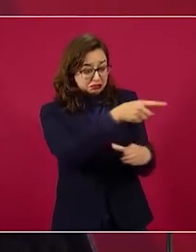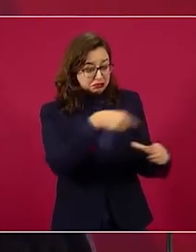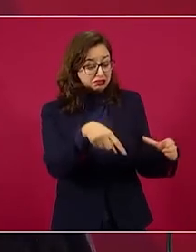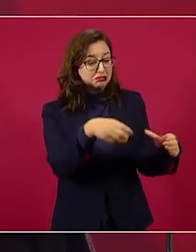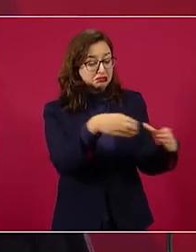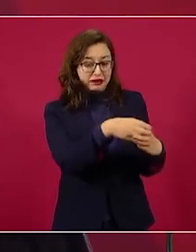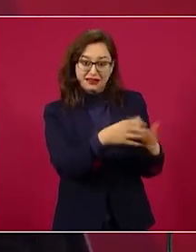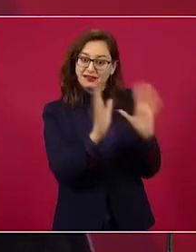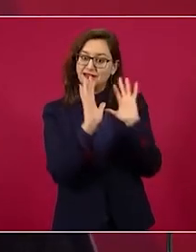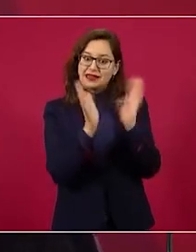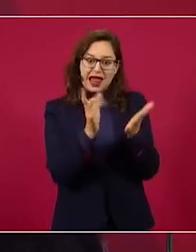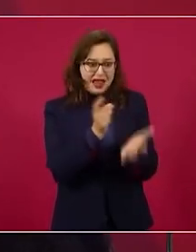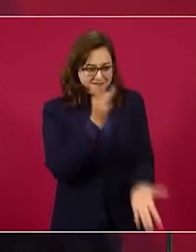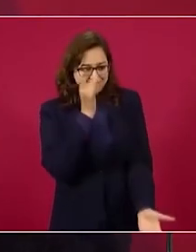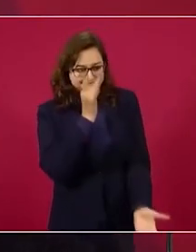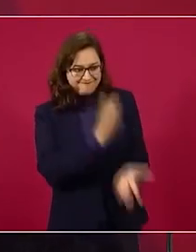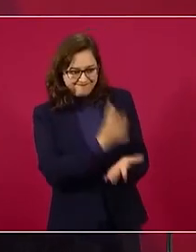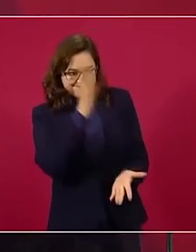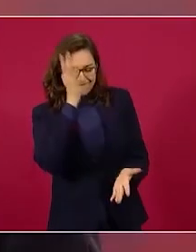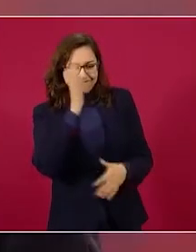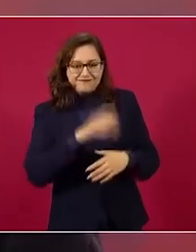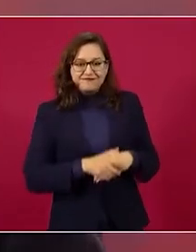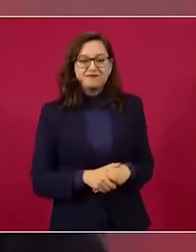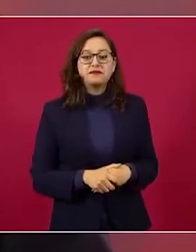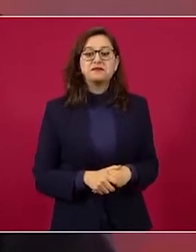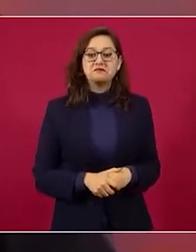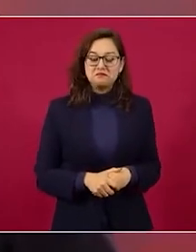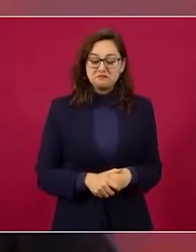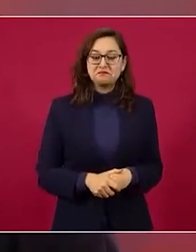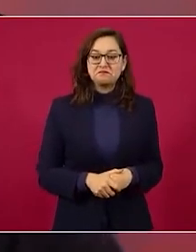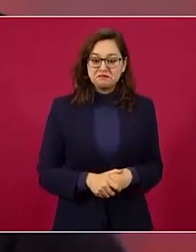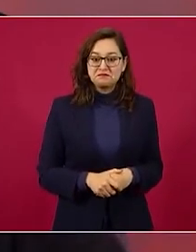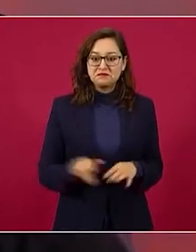este y fue